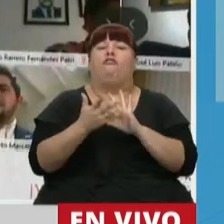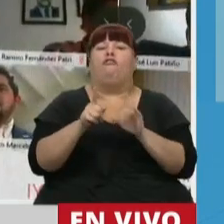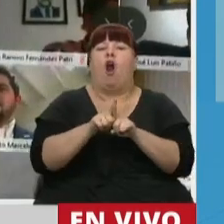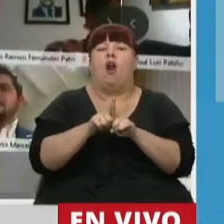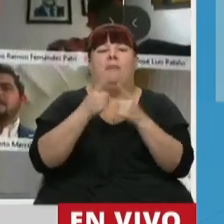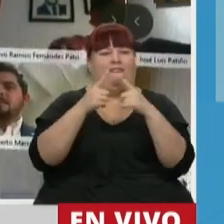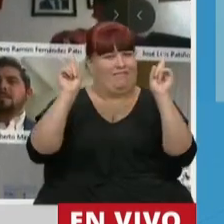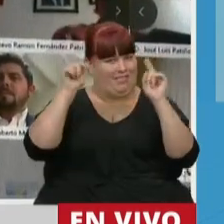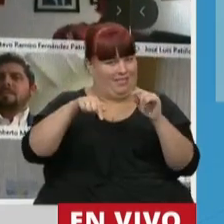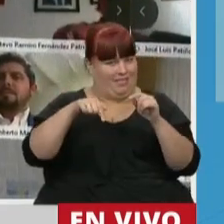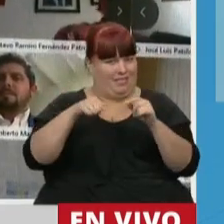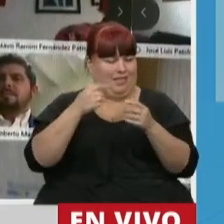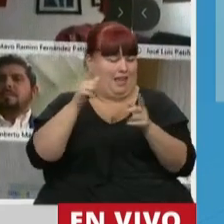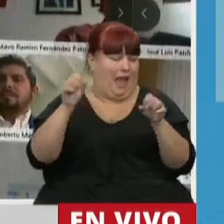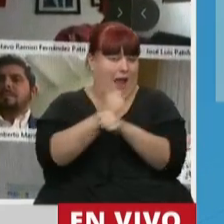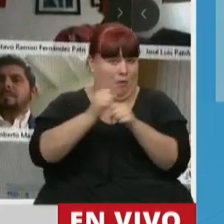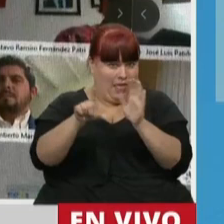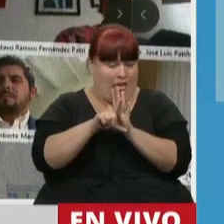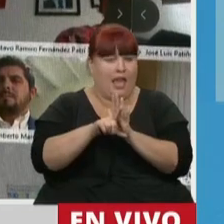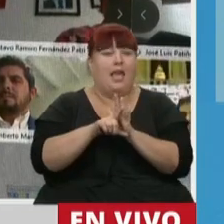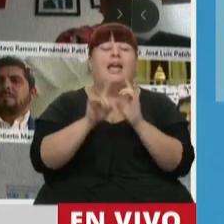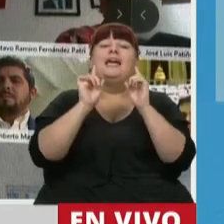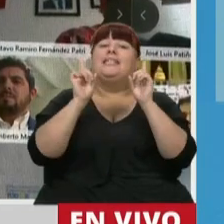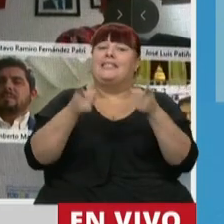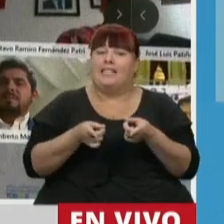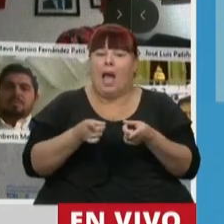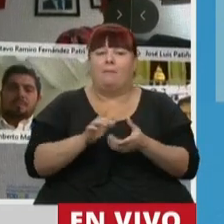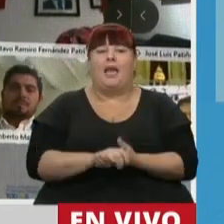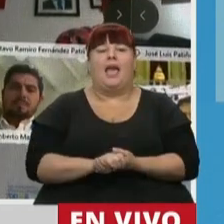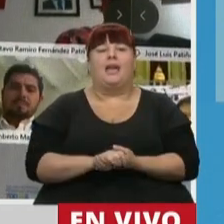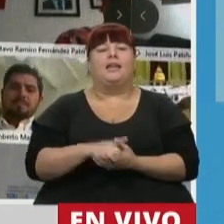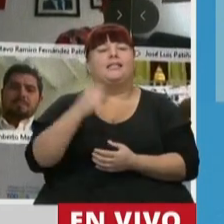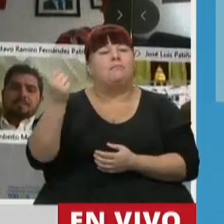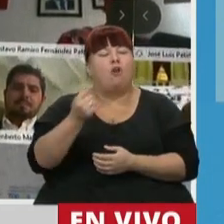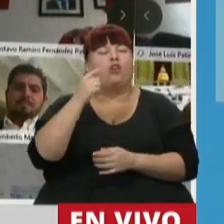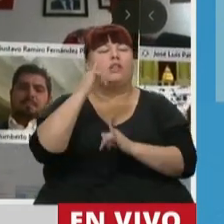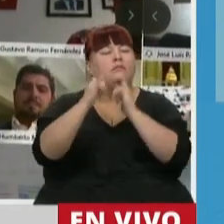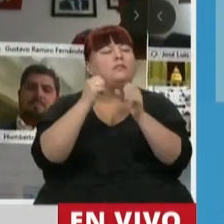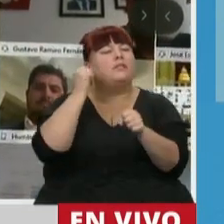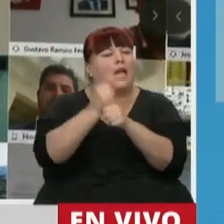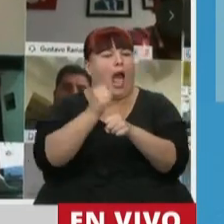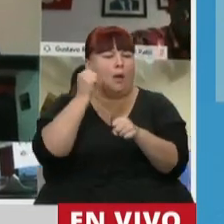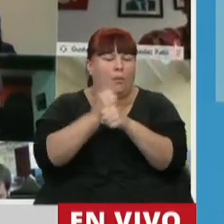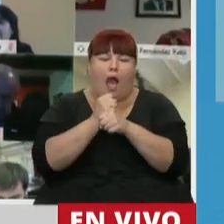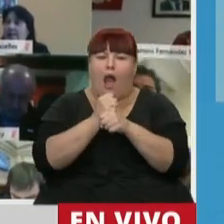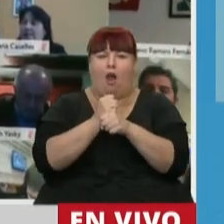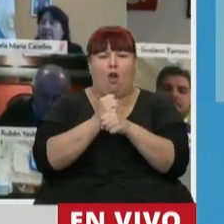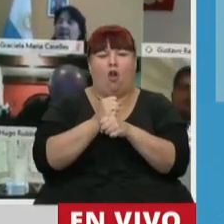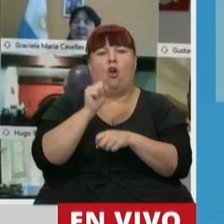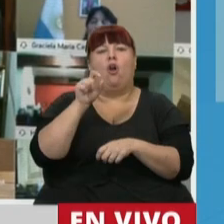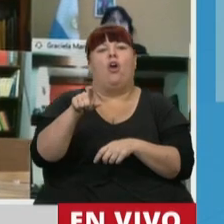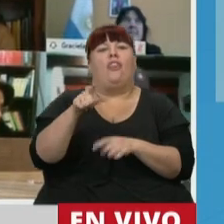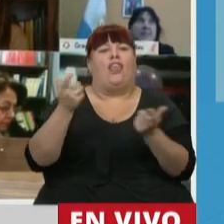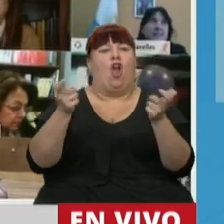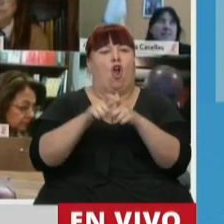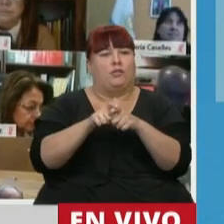excepcional y también resaltar el trabajo encomiable desde